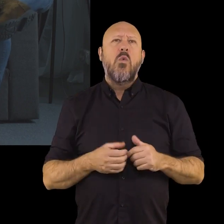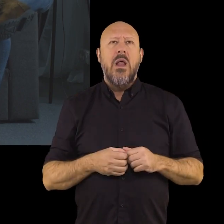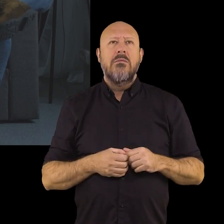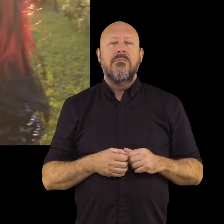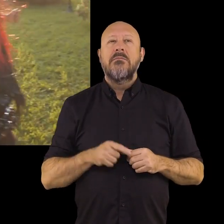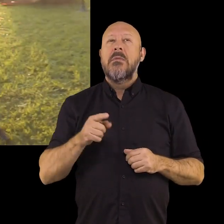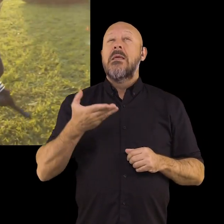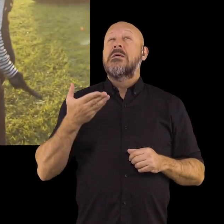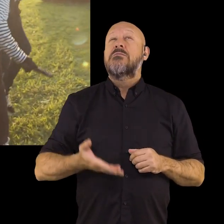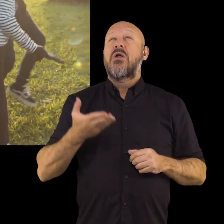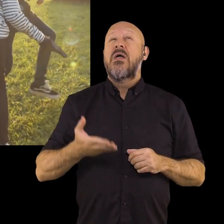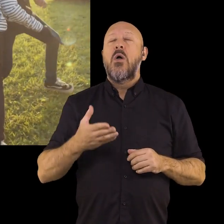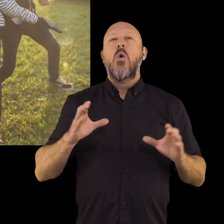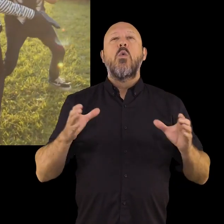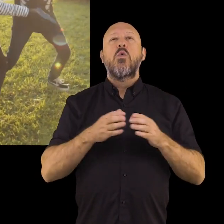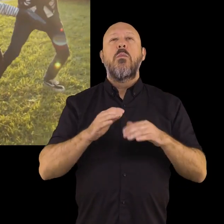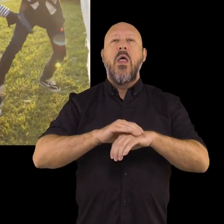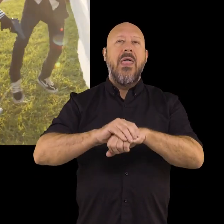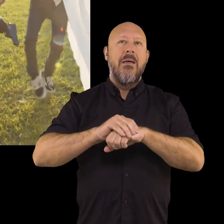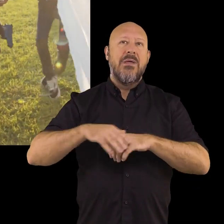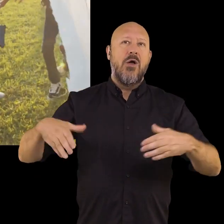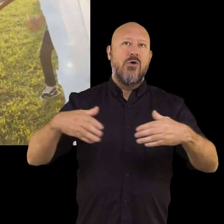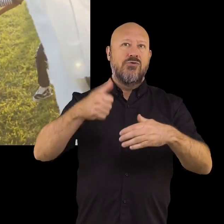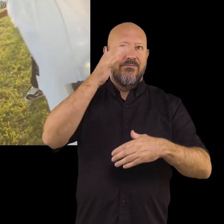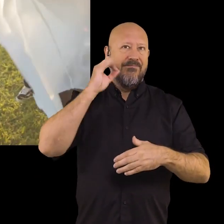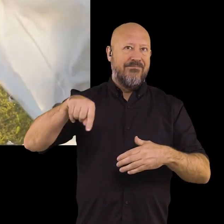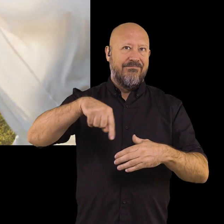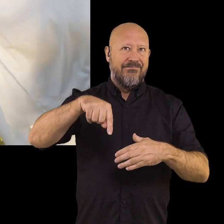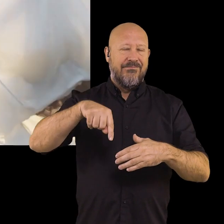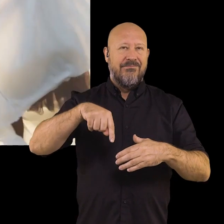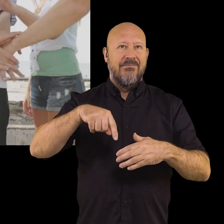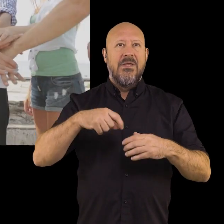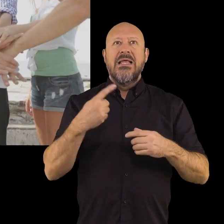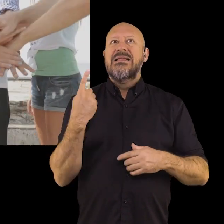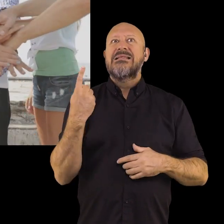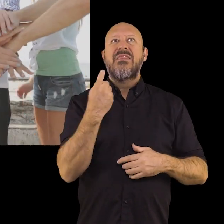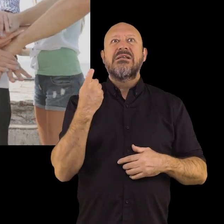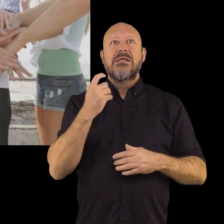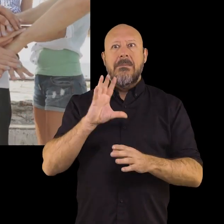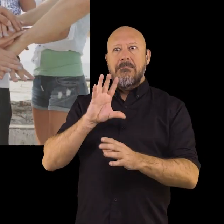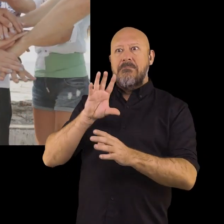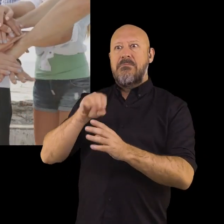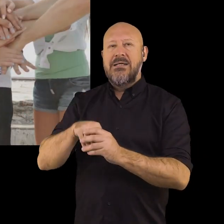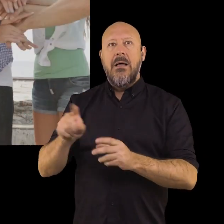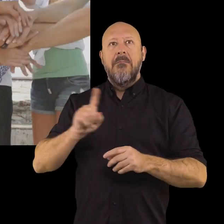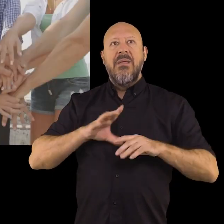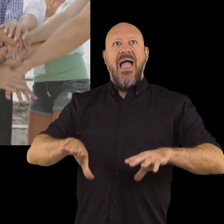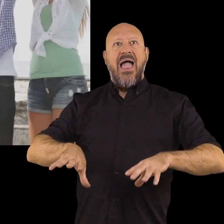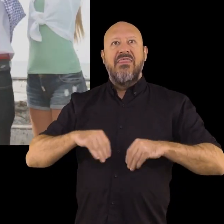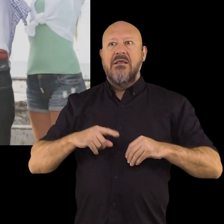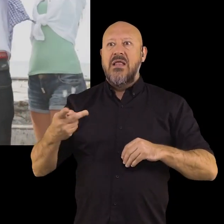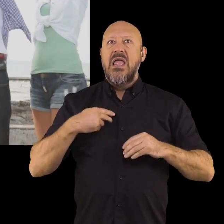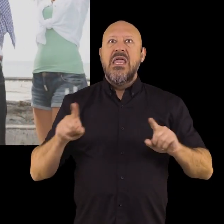social? Cobra un valor especial el grupo de amigos y amigas. Hay una fuerte necesidad de pertenencia y de